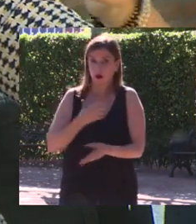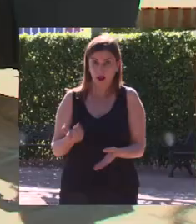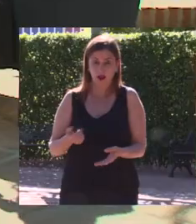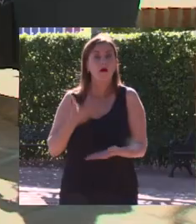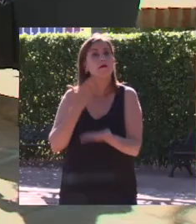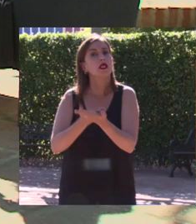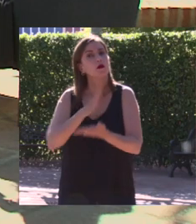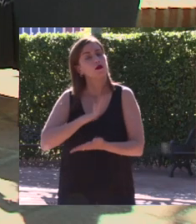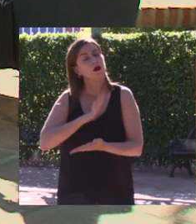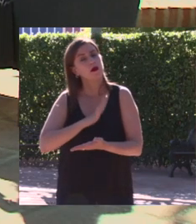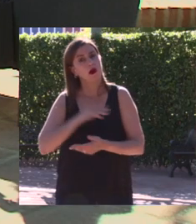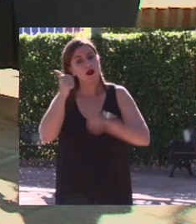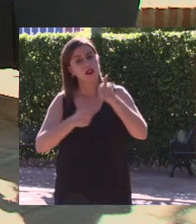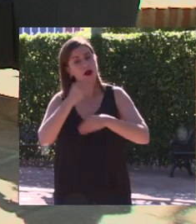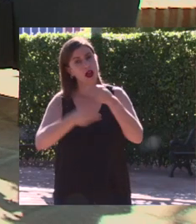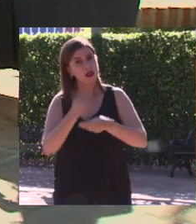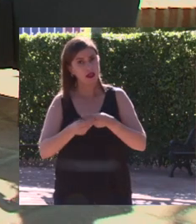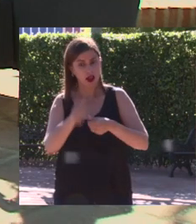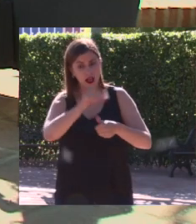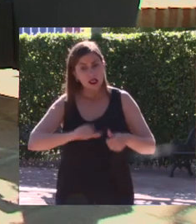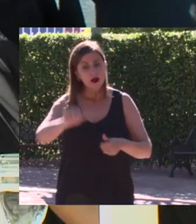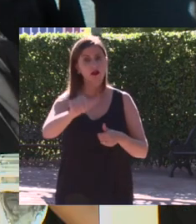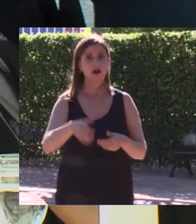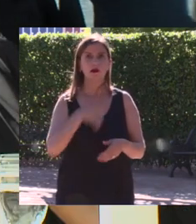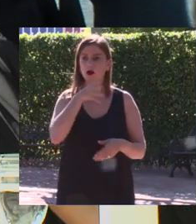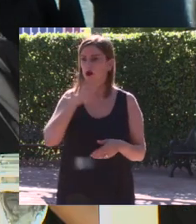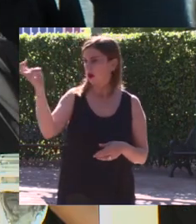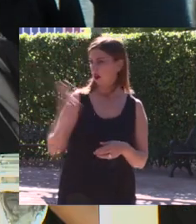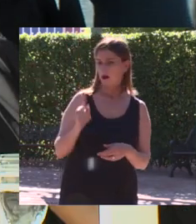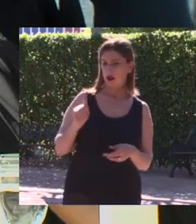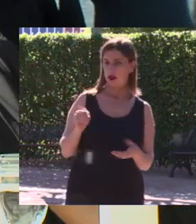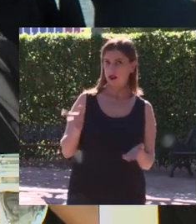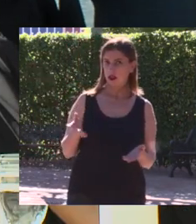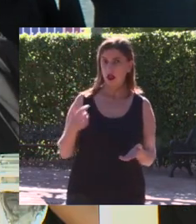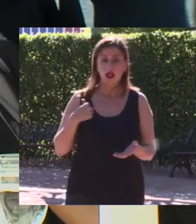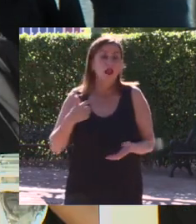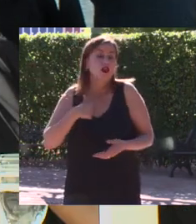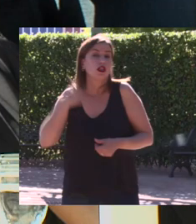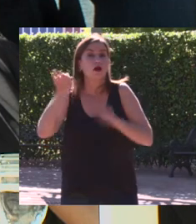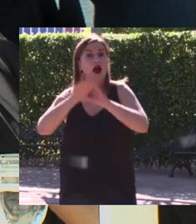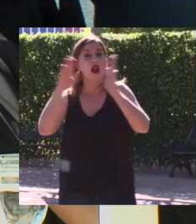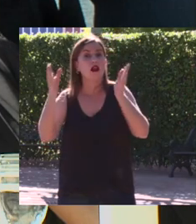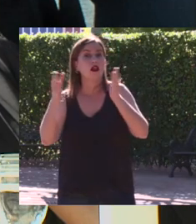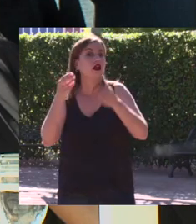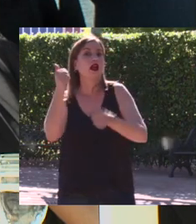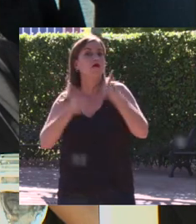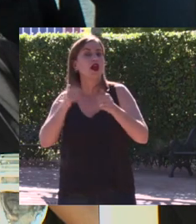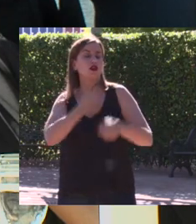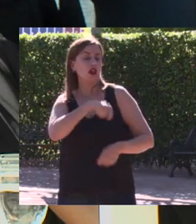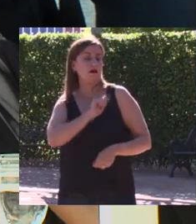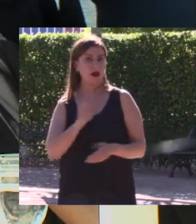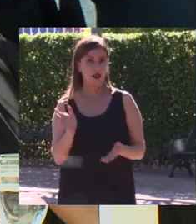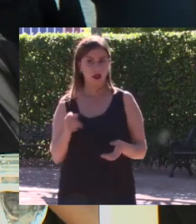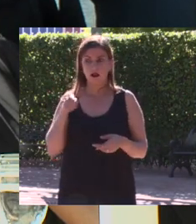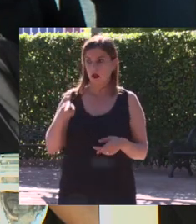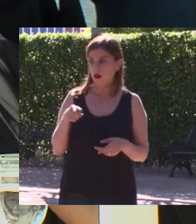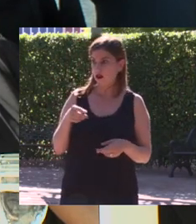examinaran la semana siguiente me dijeron pero por qué no estuviste la semana pasada mira no es que estaba en el Campeonato de España y dijeron ah y